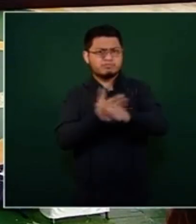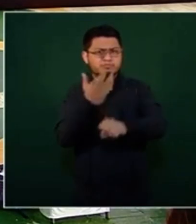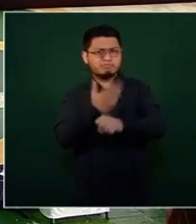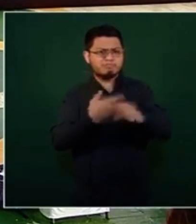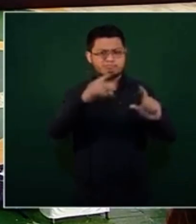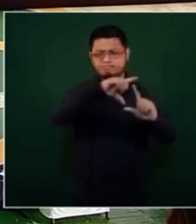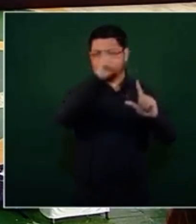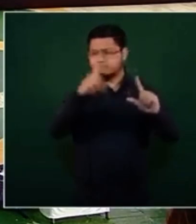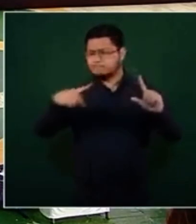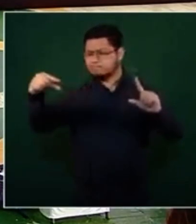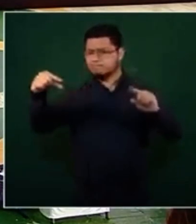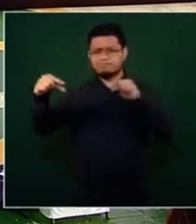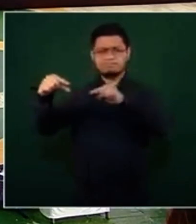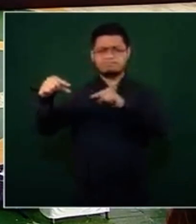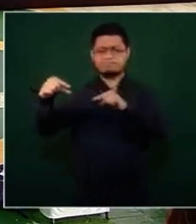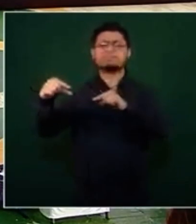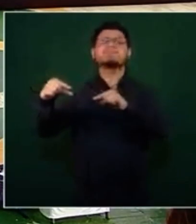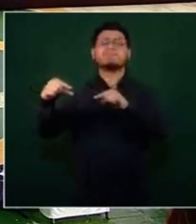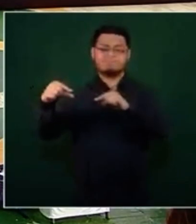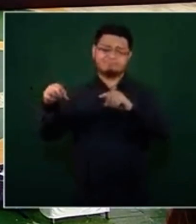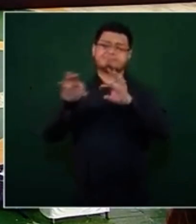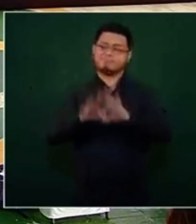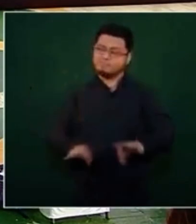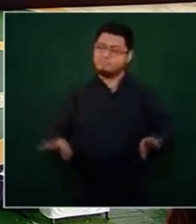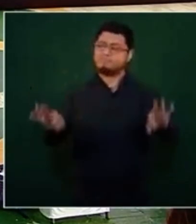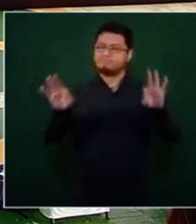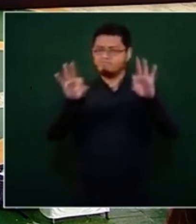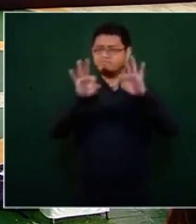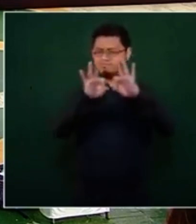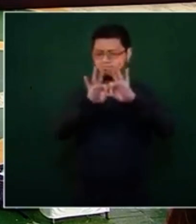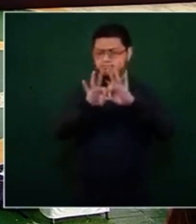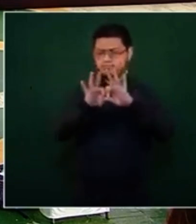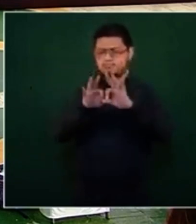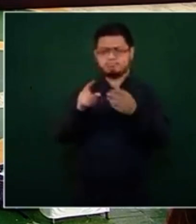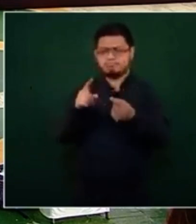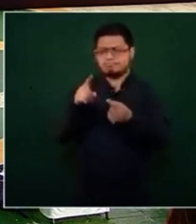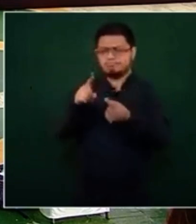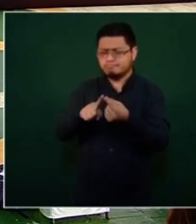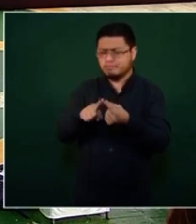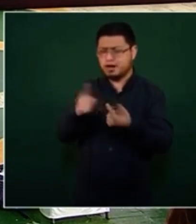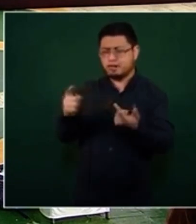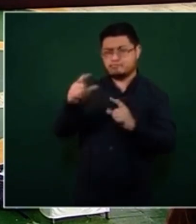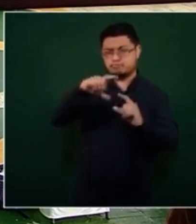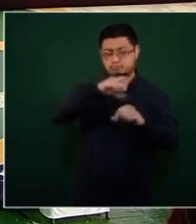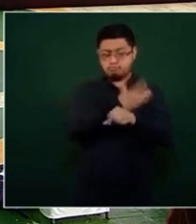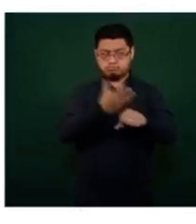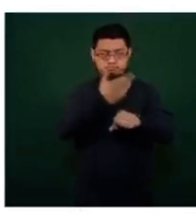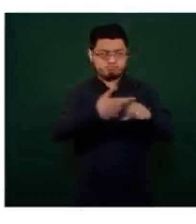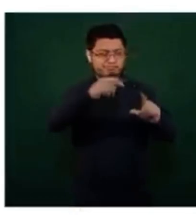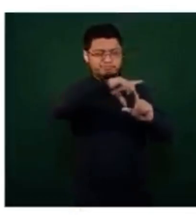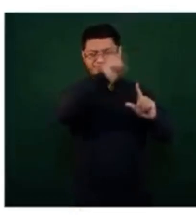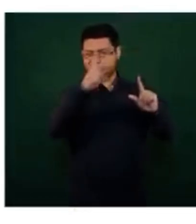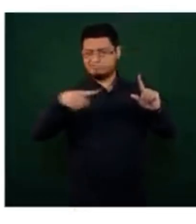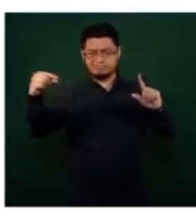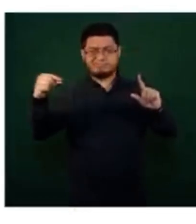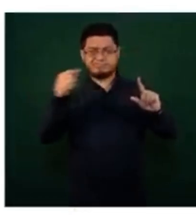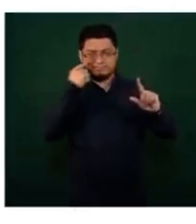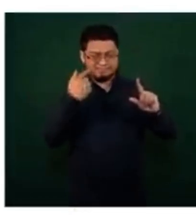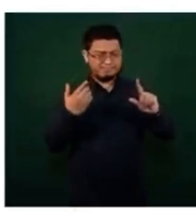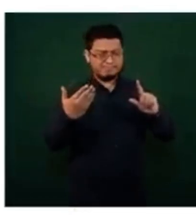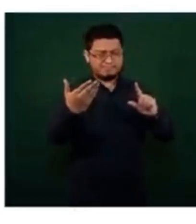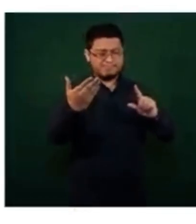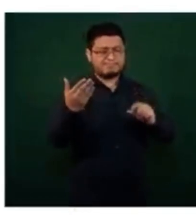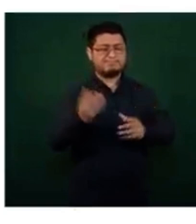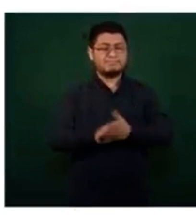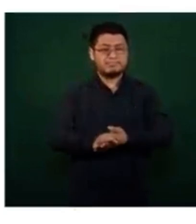Nación también tuvo una importante tarea con la Coordinación Nacional, ya lo he dicho, el brazo técnico a cargo